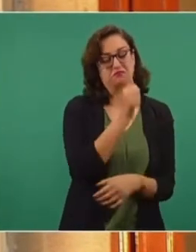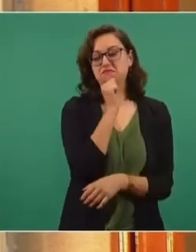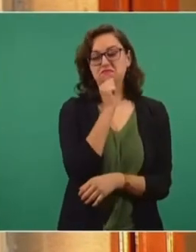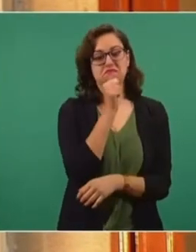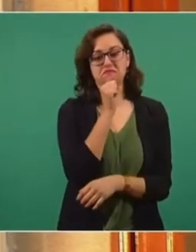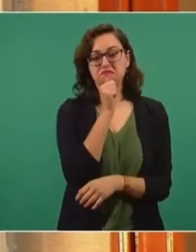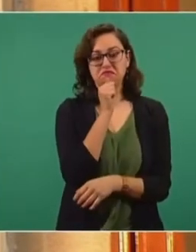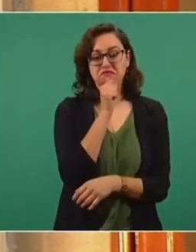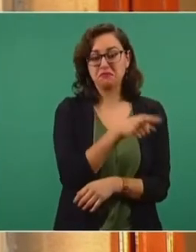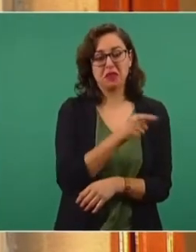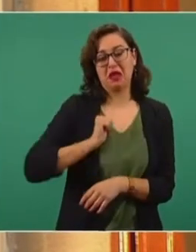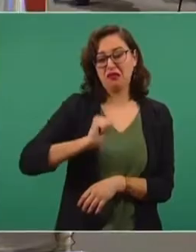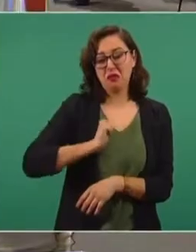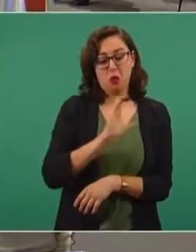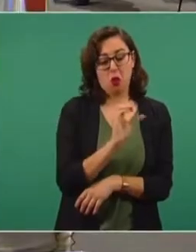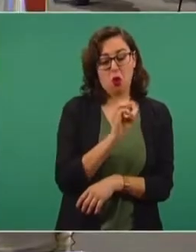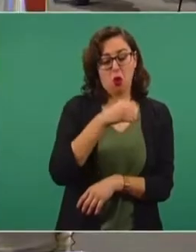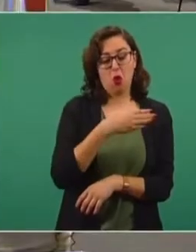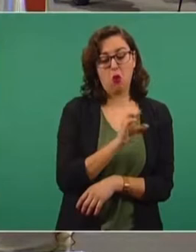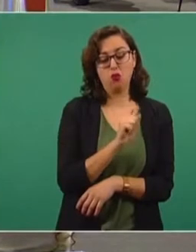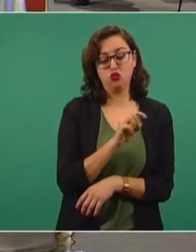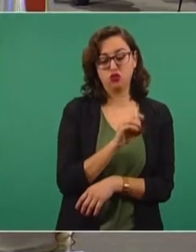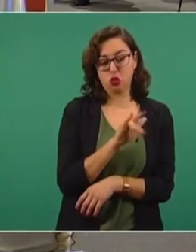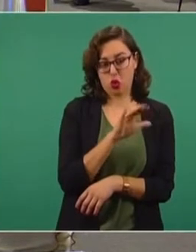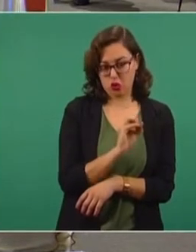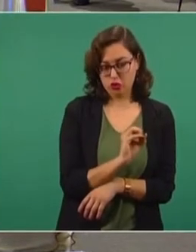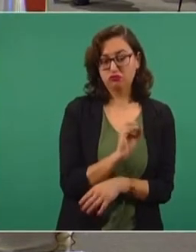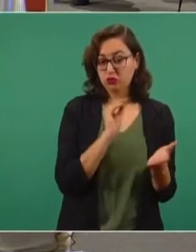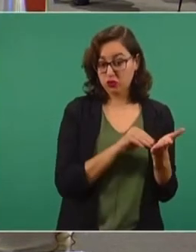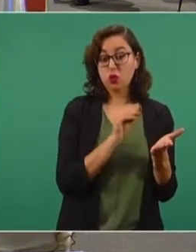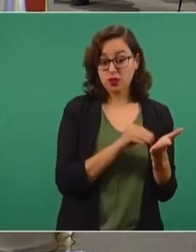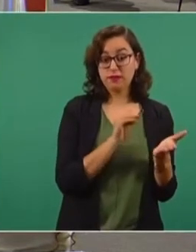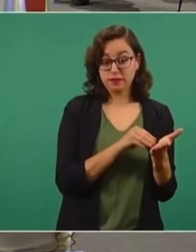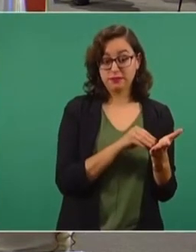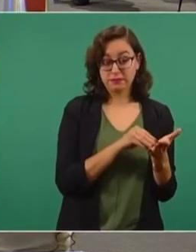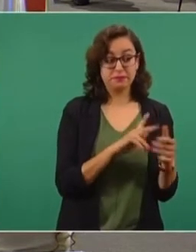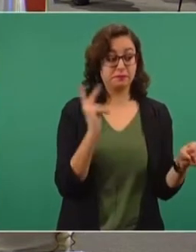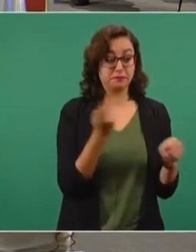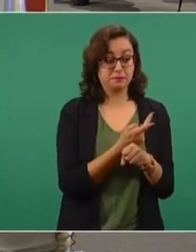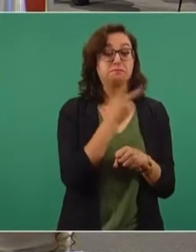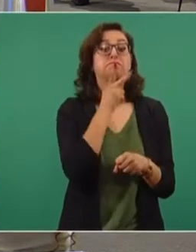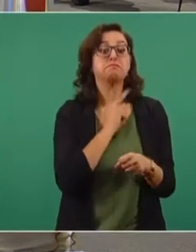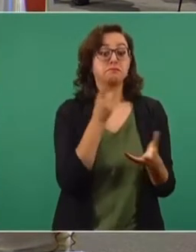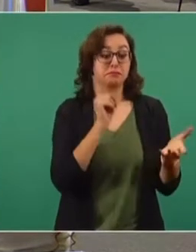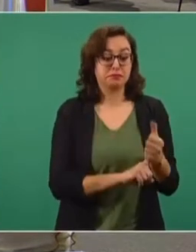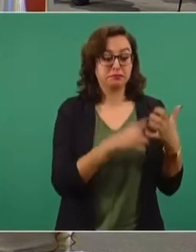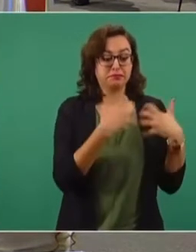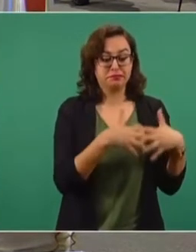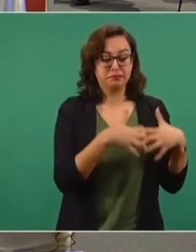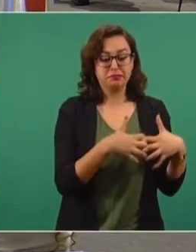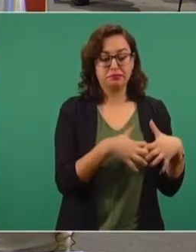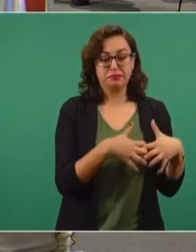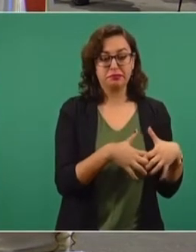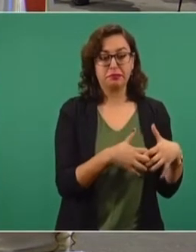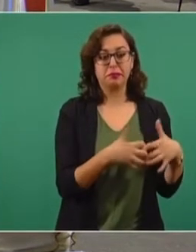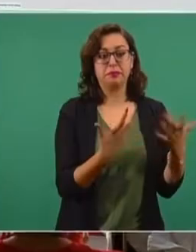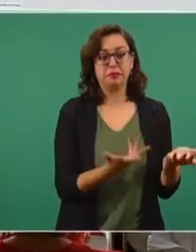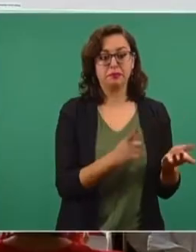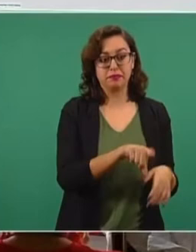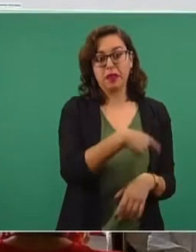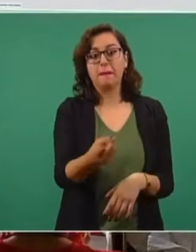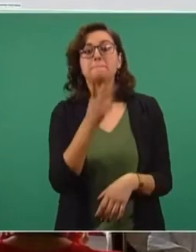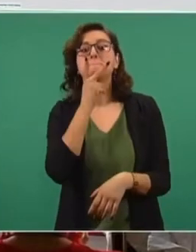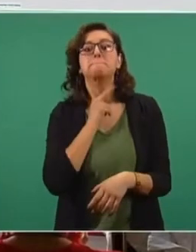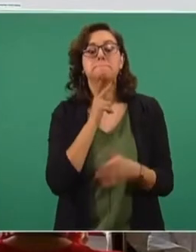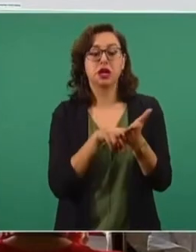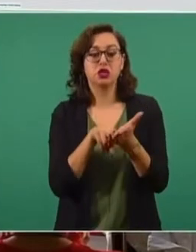es combustóleo. El combustóleo es un producto de la refinación que alcanza un precio inferior al crudo